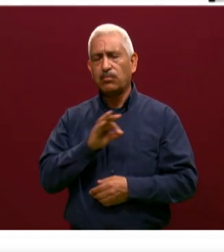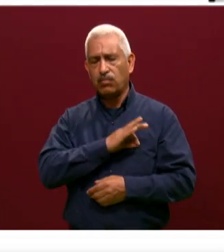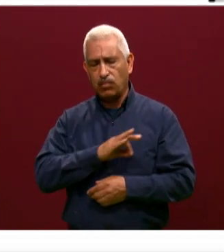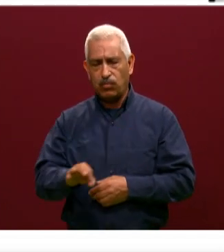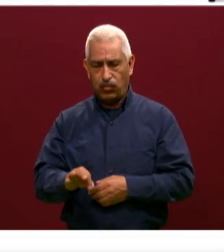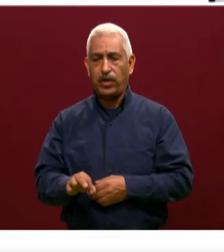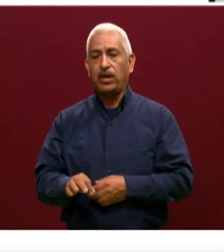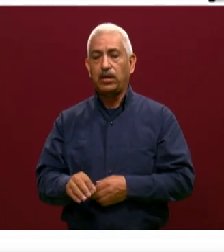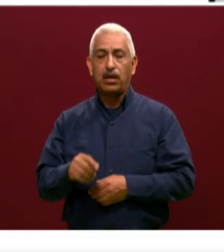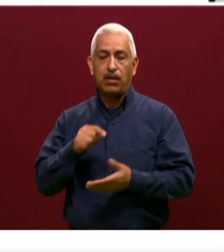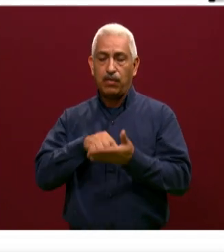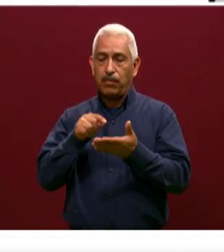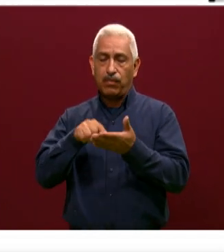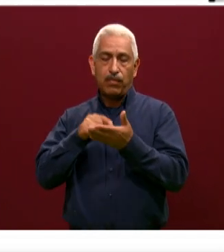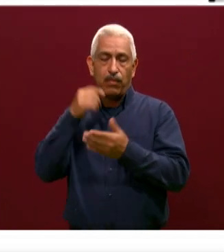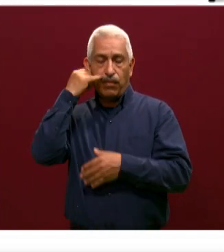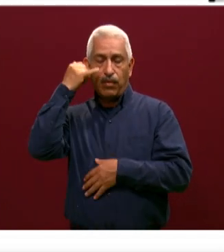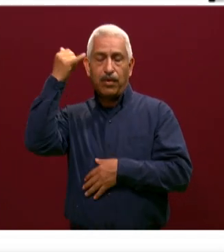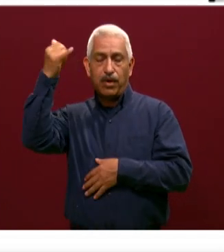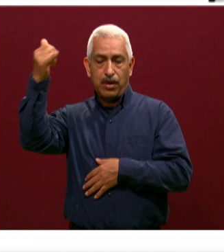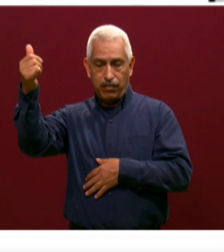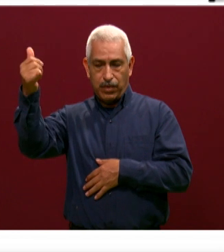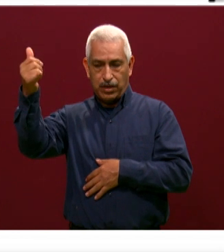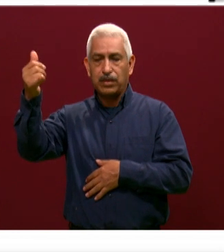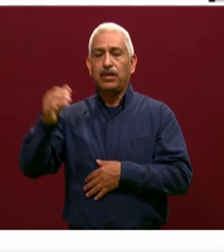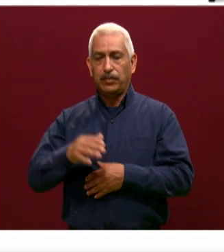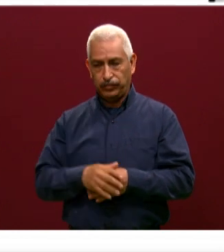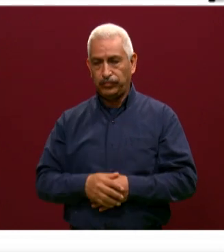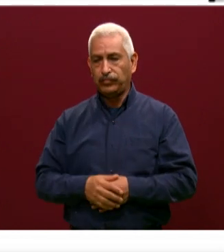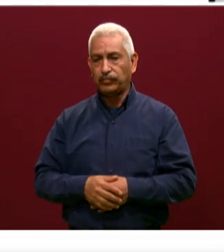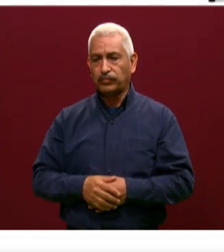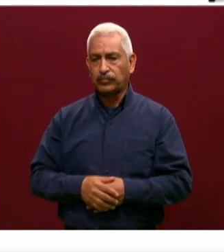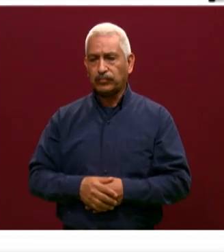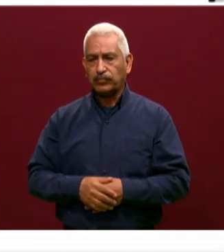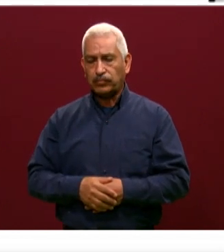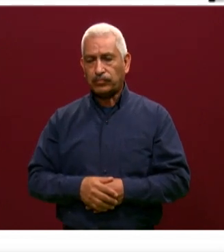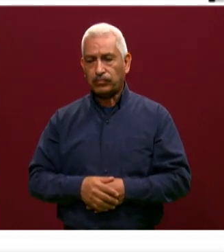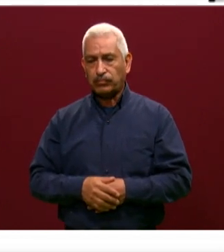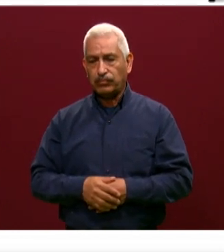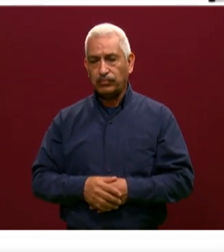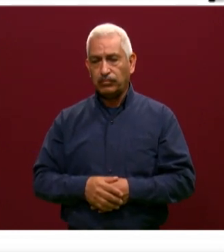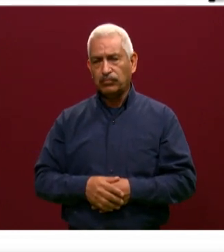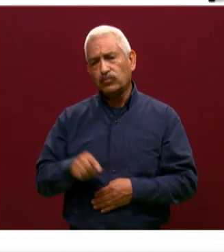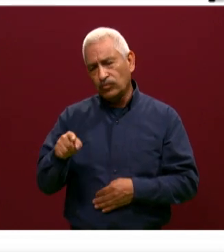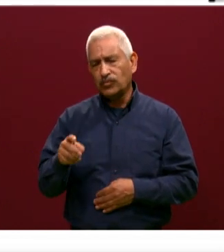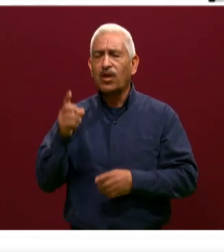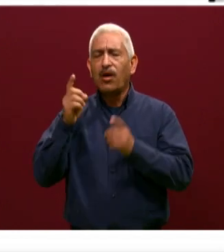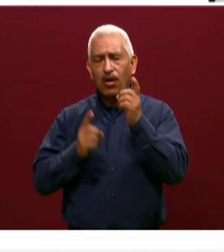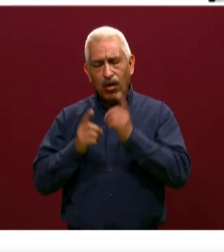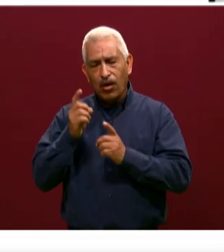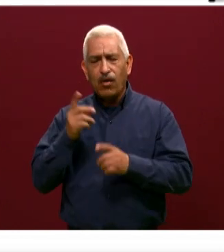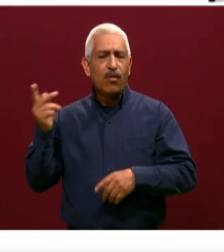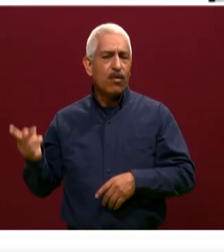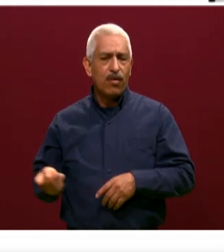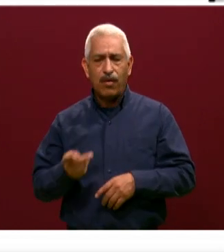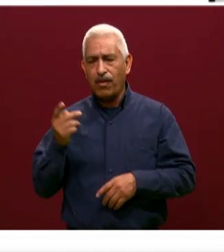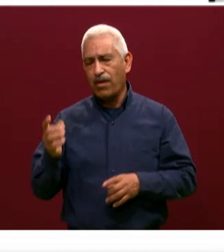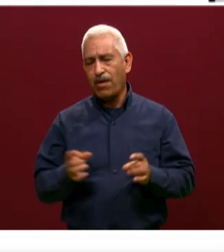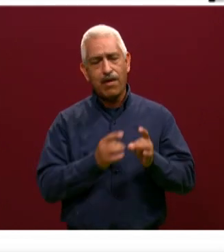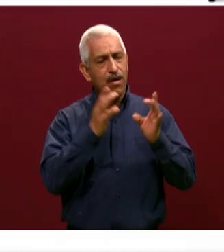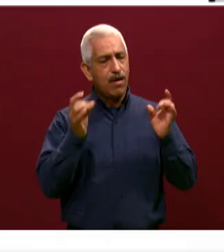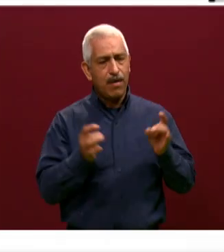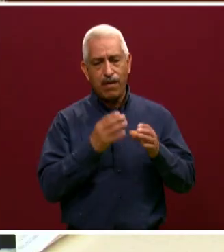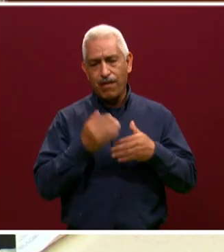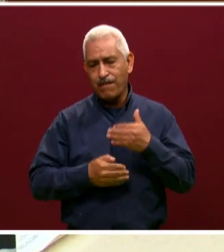tarde. Ahí están las dos líneas telefónicas para que usted las utilice y, bueno, pues, cualquier circunstancia que tenga que ver con este